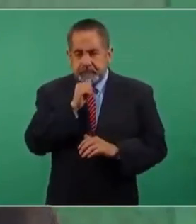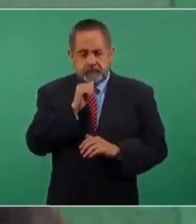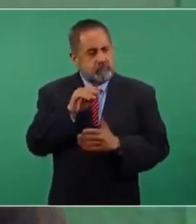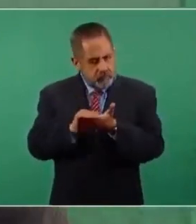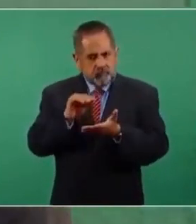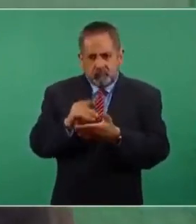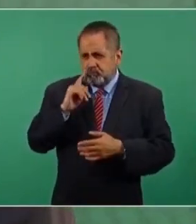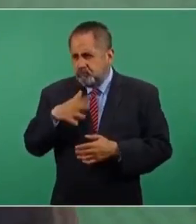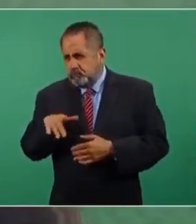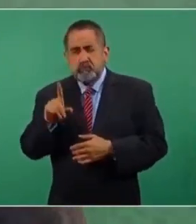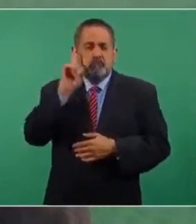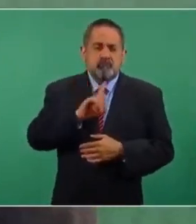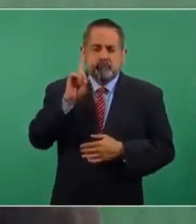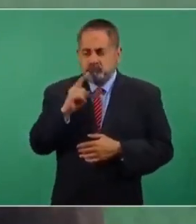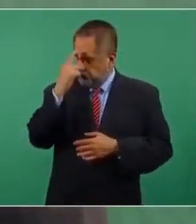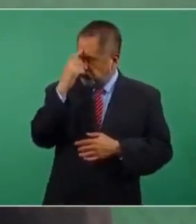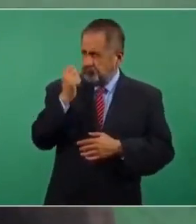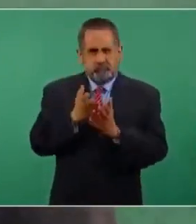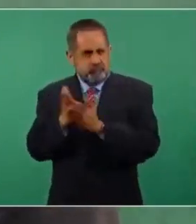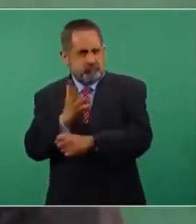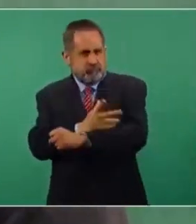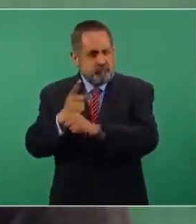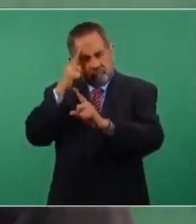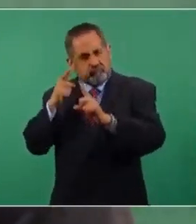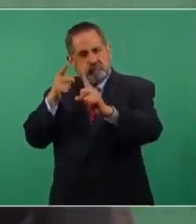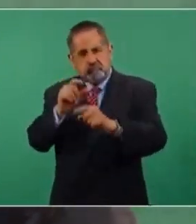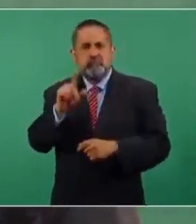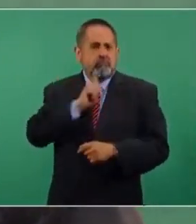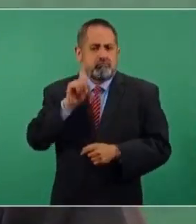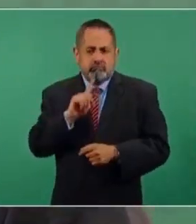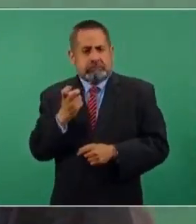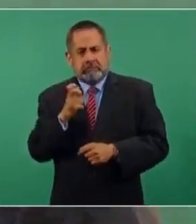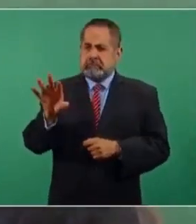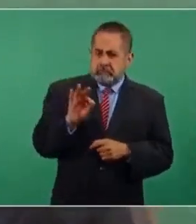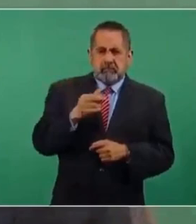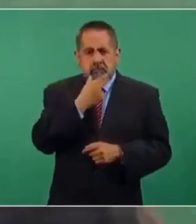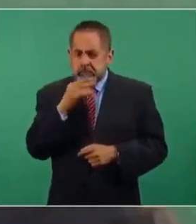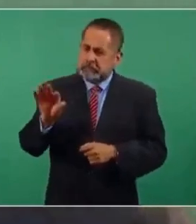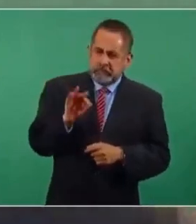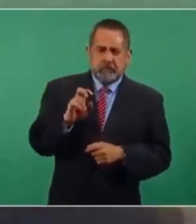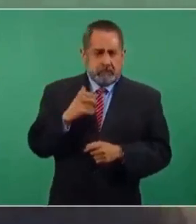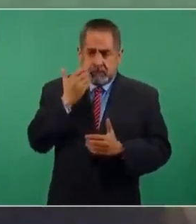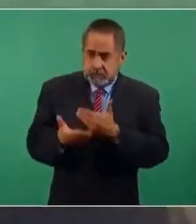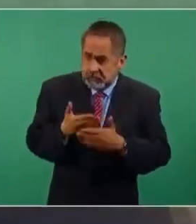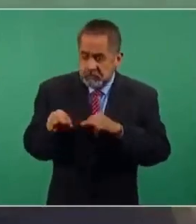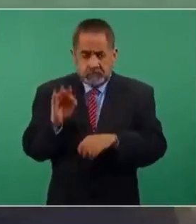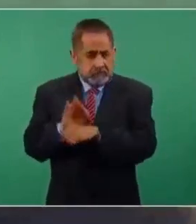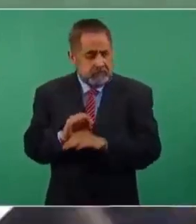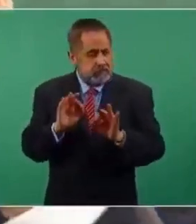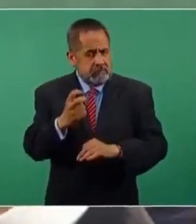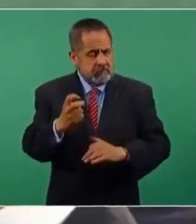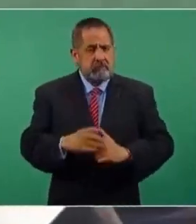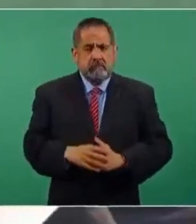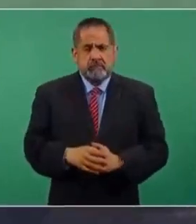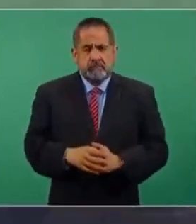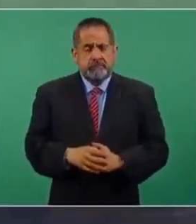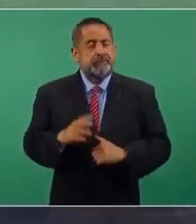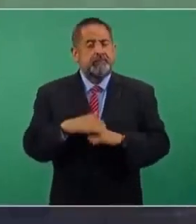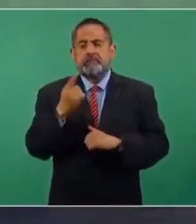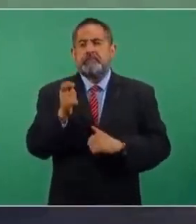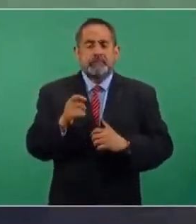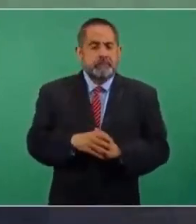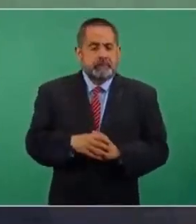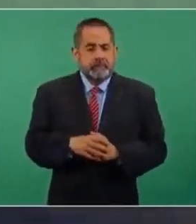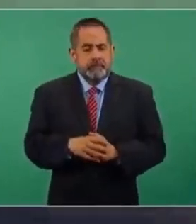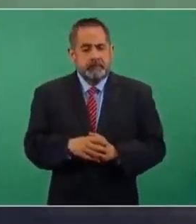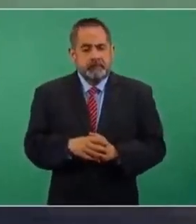mujeres y hombres con convicción, con principios, con ideales que quieran servir, porque en la concepción